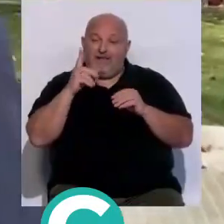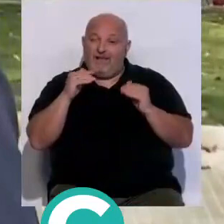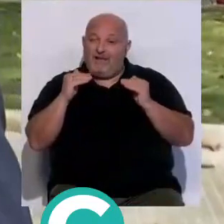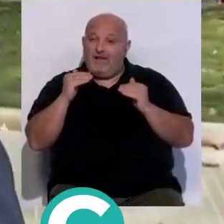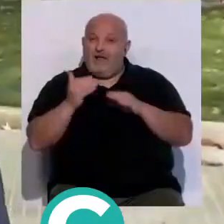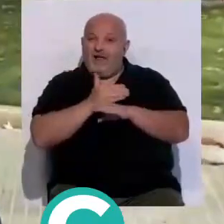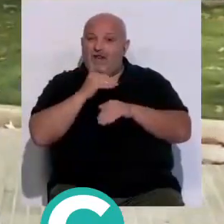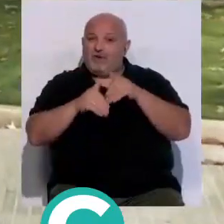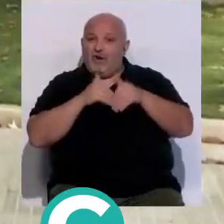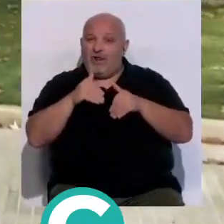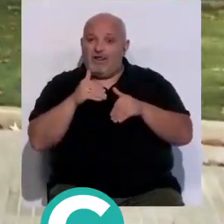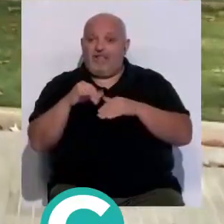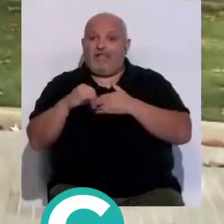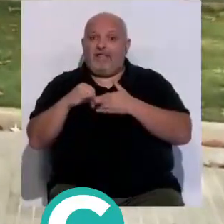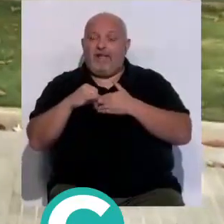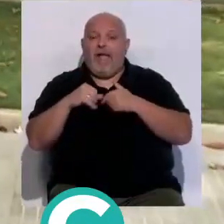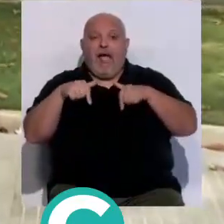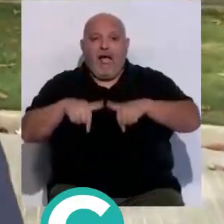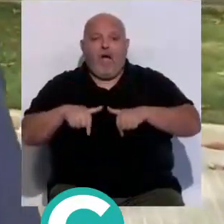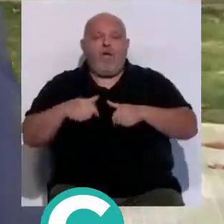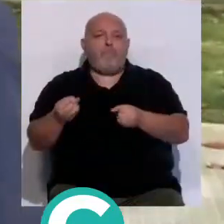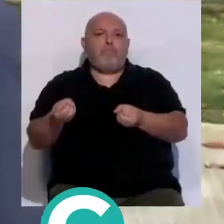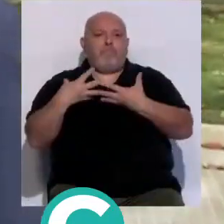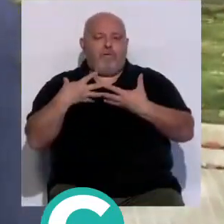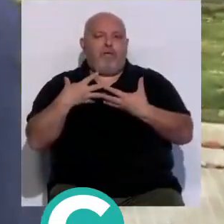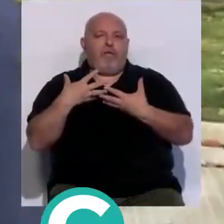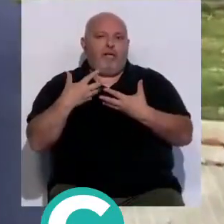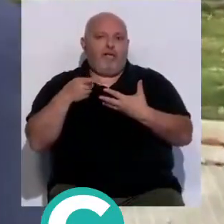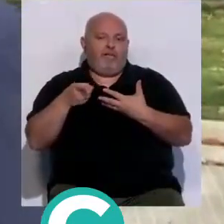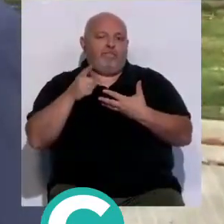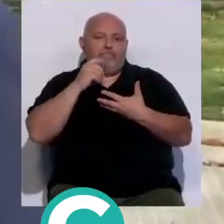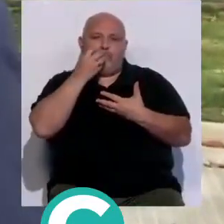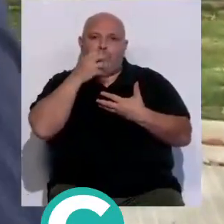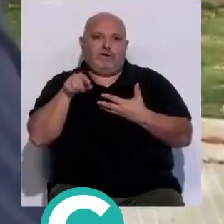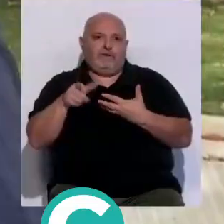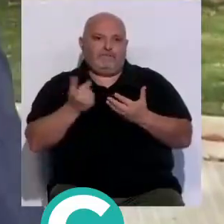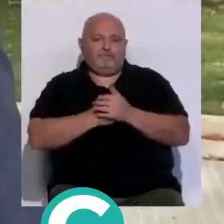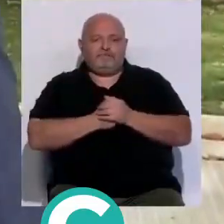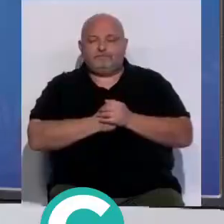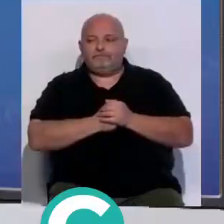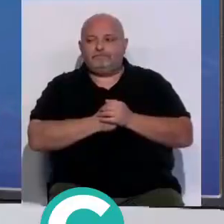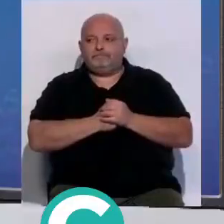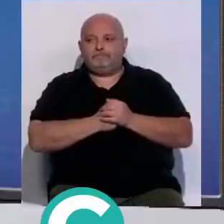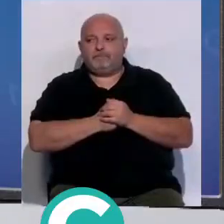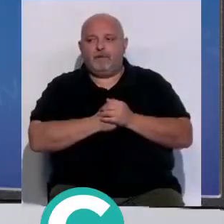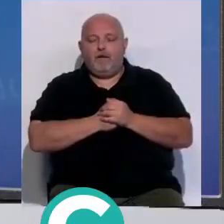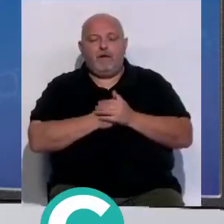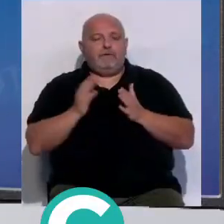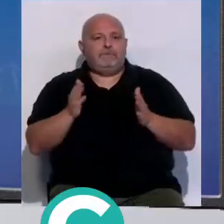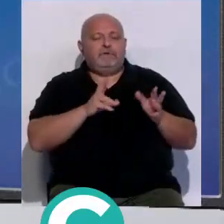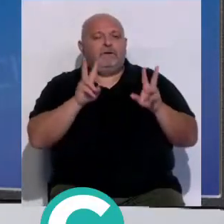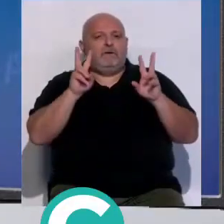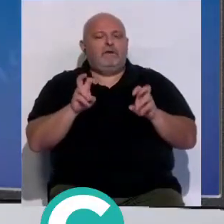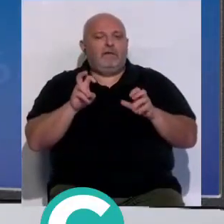preelectoral o llámese ya electoral cuando salga el tema a la palestra ¿no? Y esta